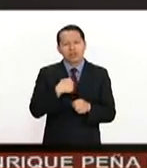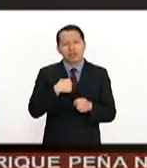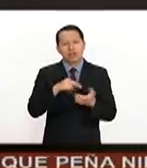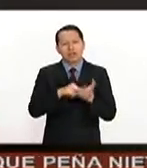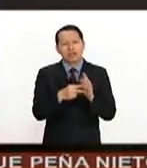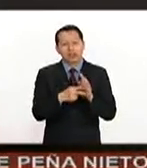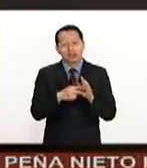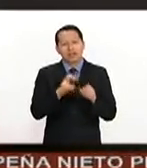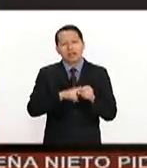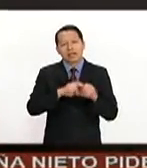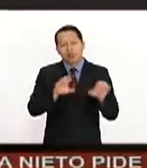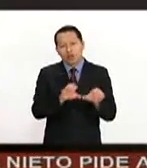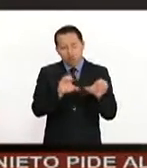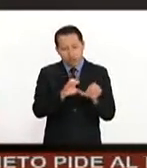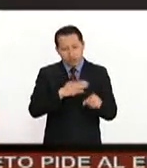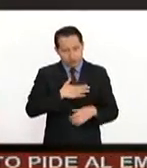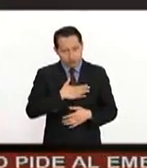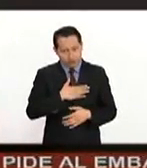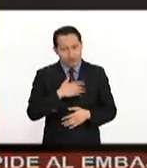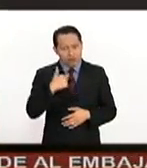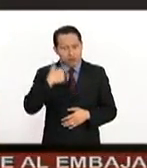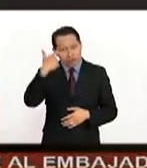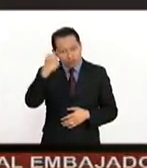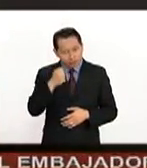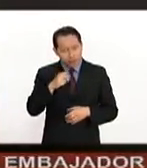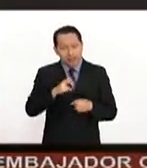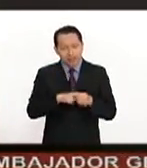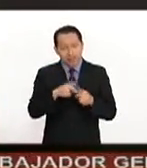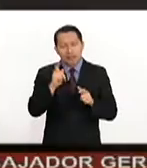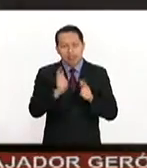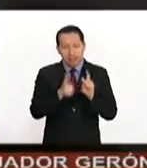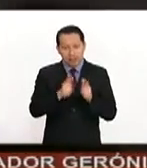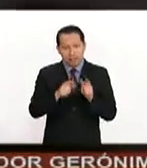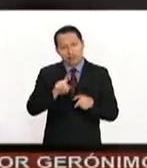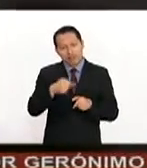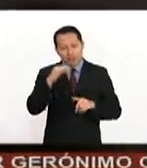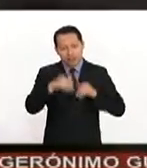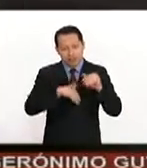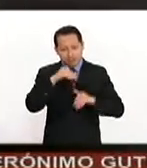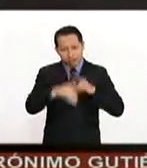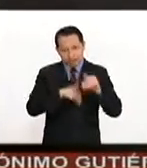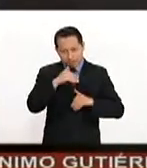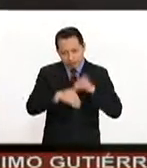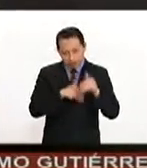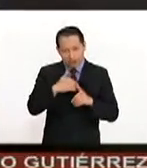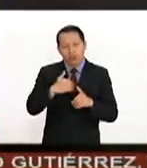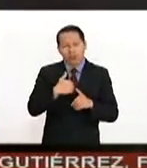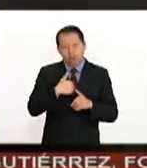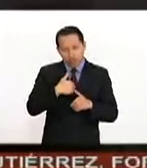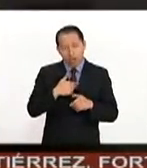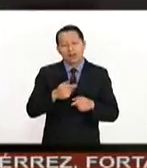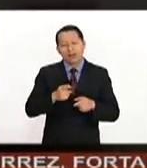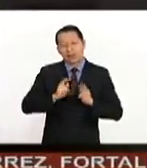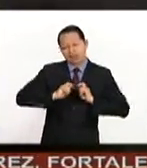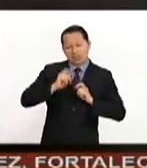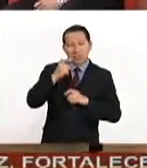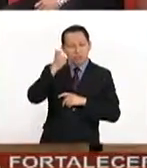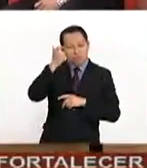ingeniero en computación. Bueno, becado por la Universidad de Texas en Austria. Era nadador y me dieron una beca por talento deportivo.